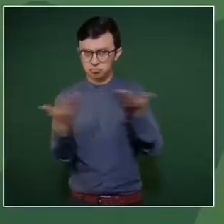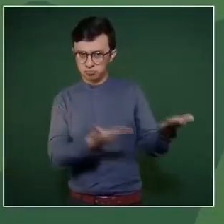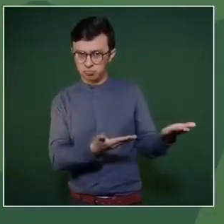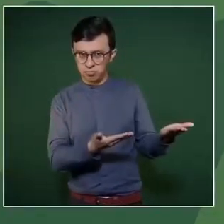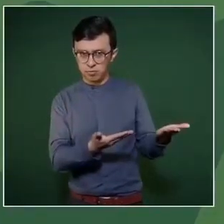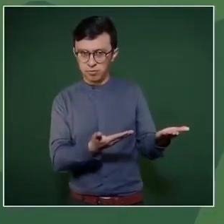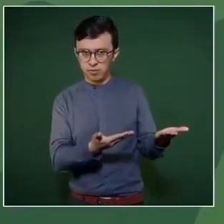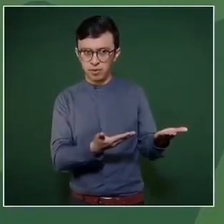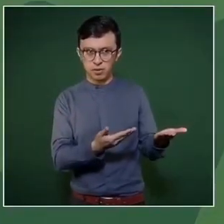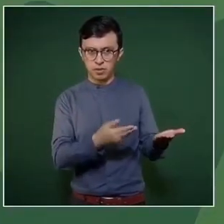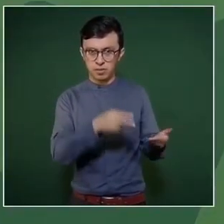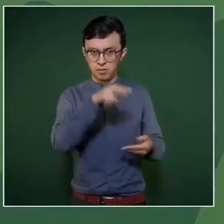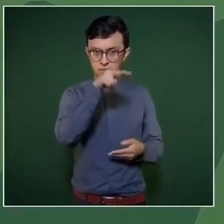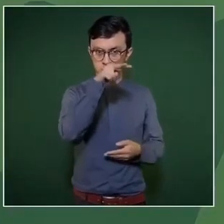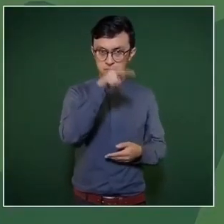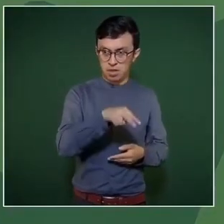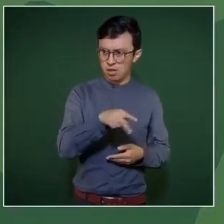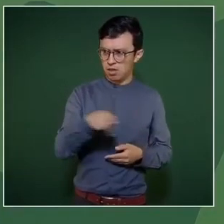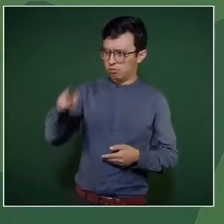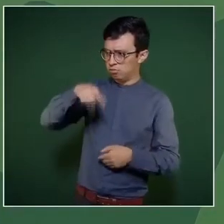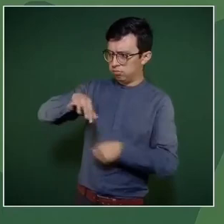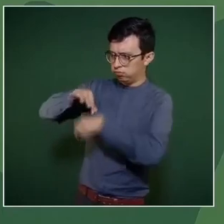algo que no obedece a la realidad.